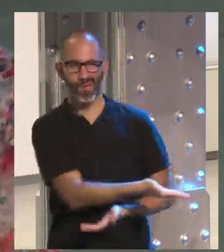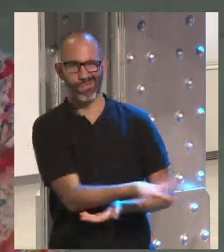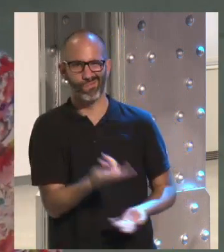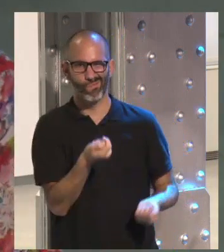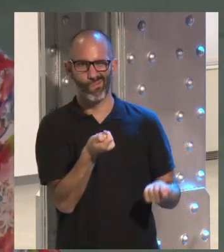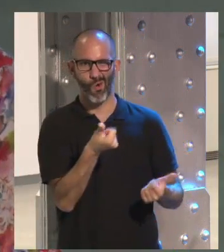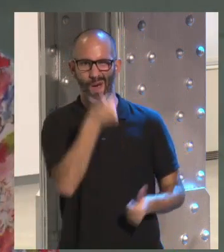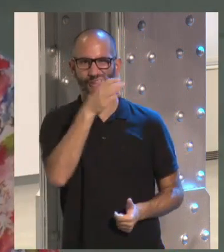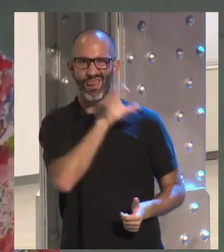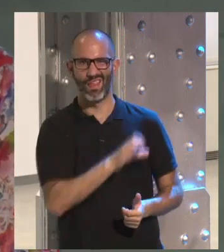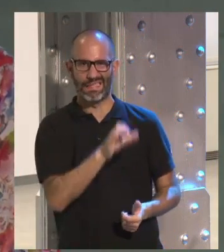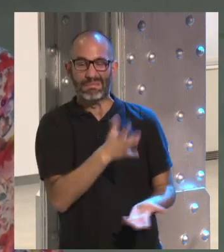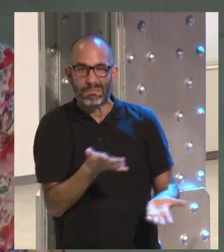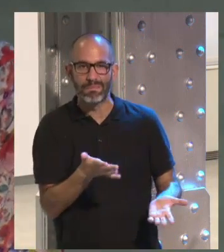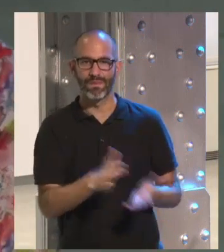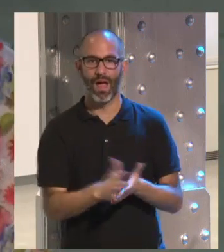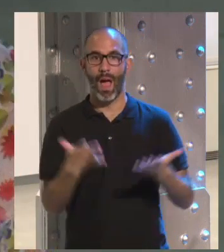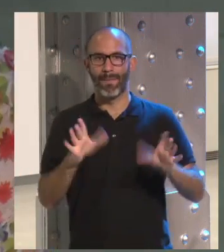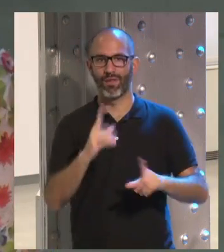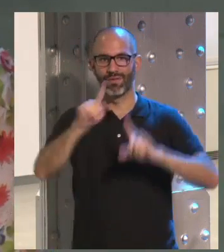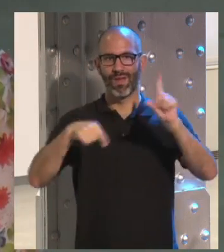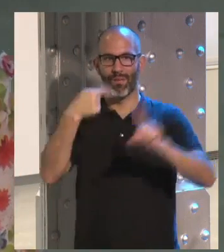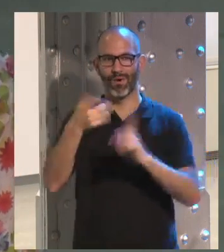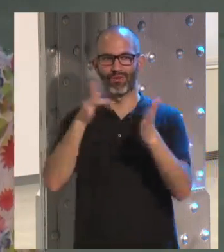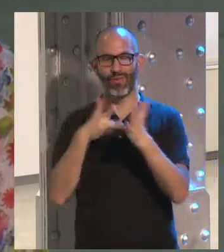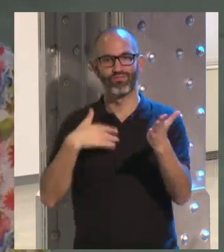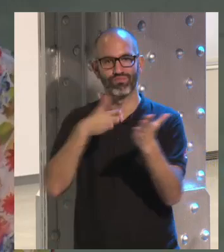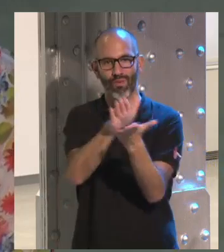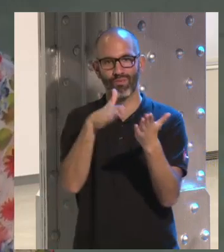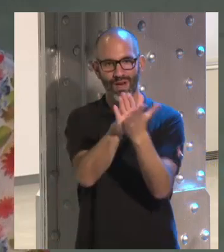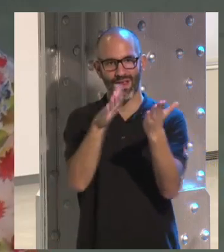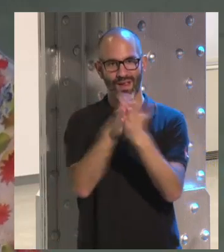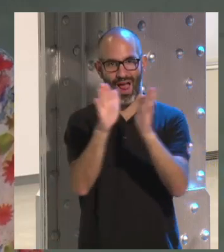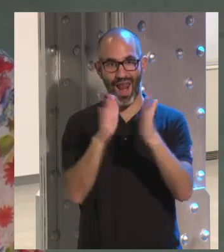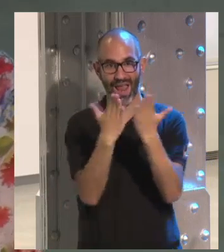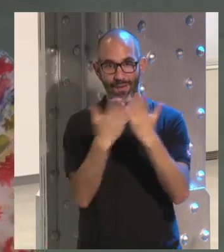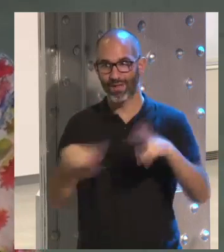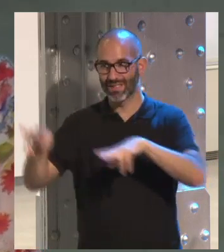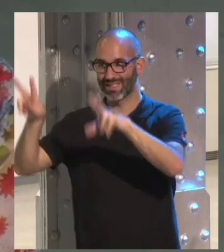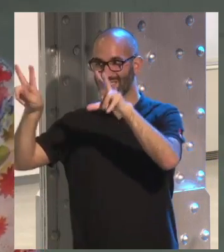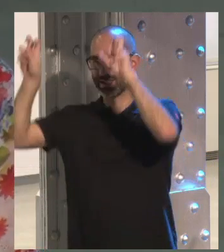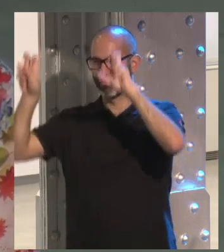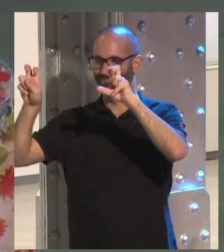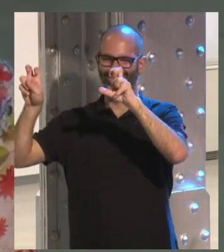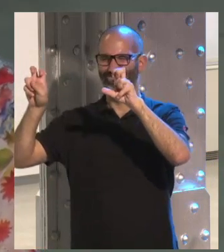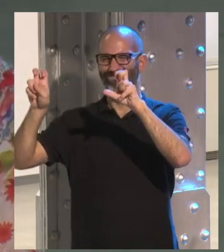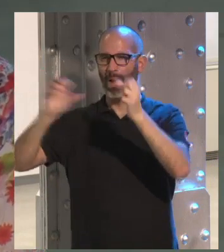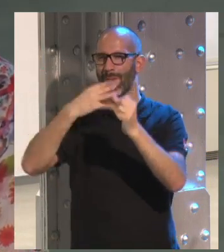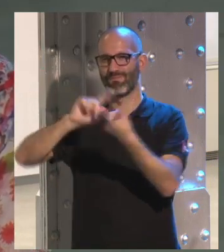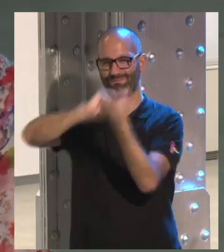carácter un poco más científico. Y lo que ocurre es cuando se va a publicar ese título, intentamos cambiarlo.